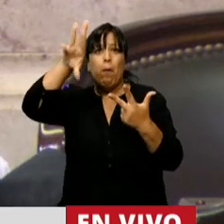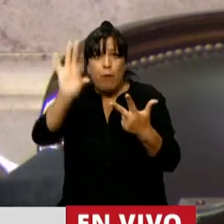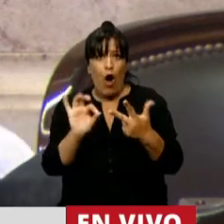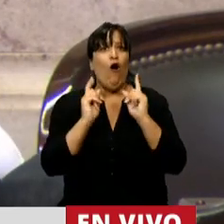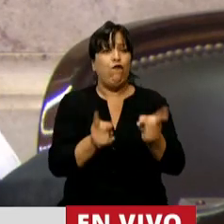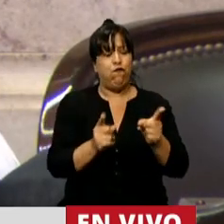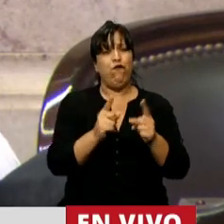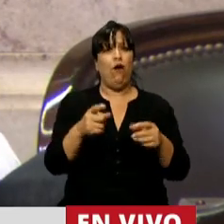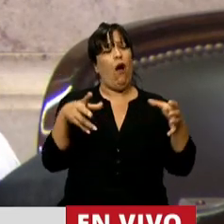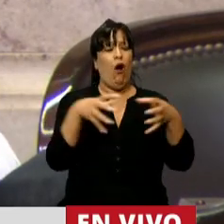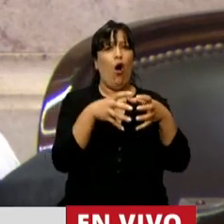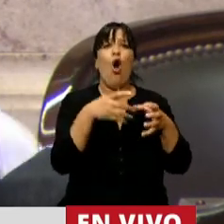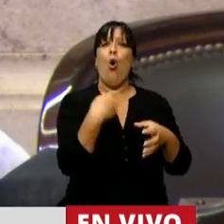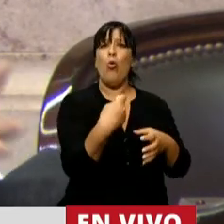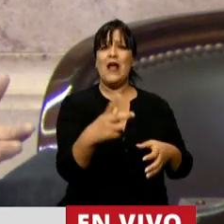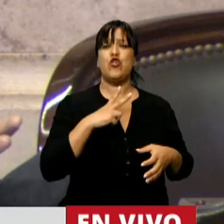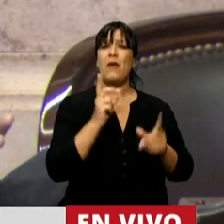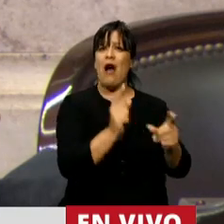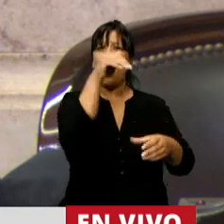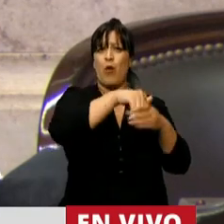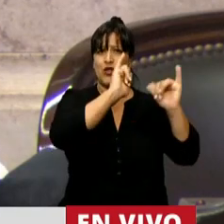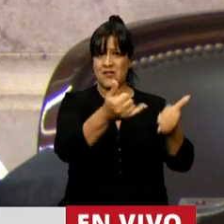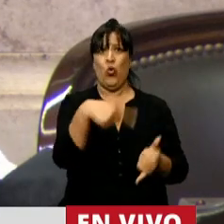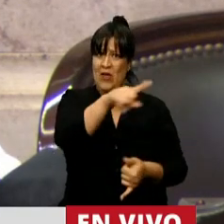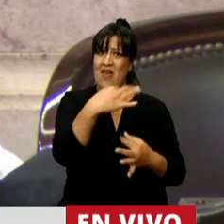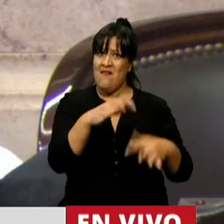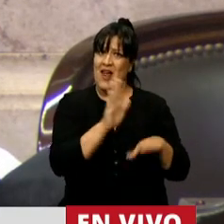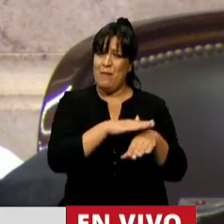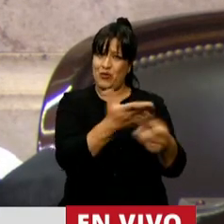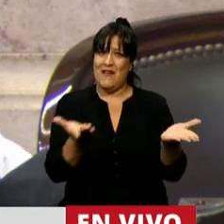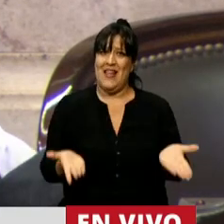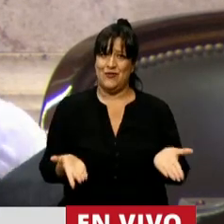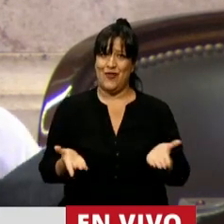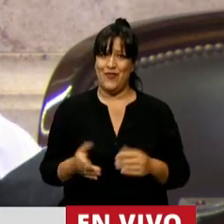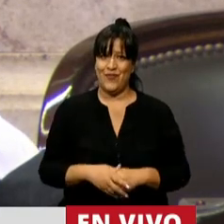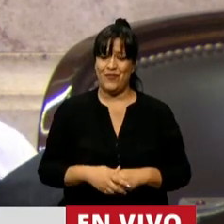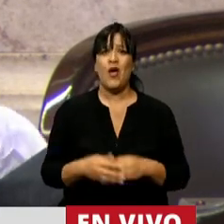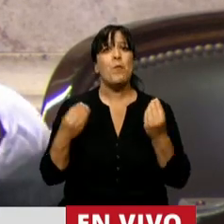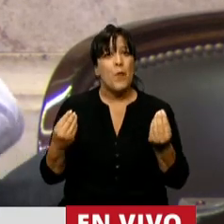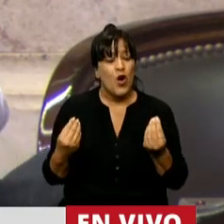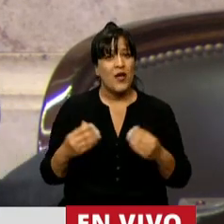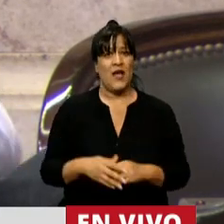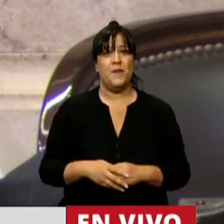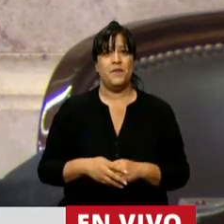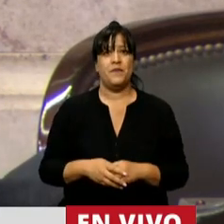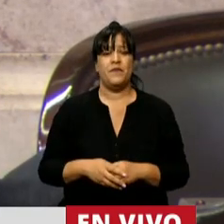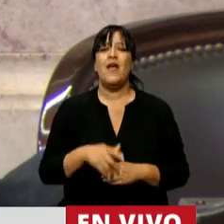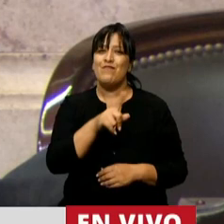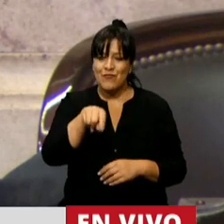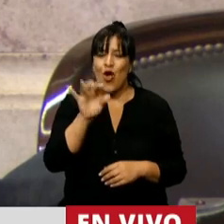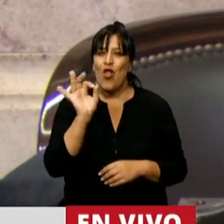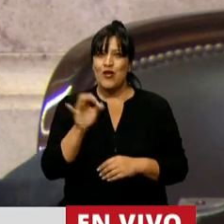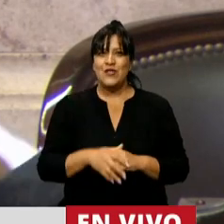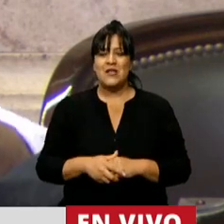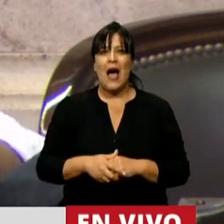para que sigan las AFJP en la Argentina. Se tiene que hacer cargo de eso, porque así se entiende